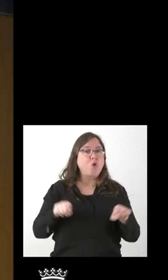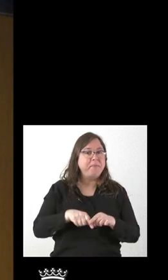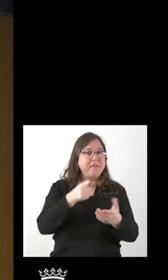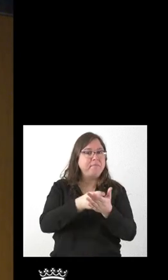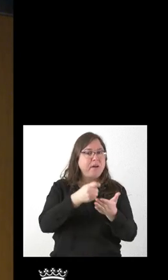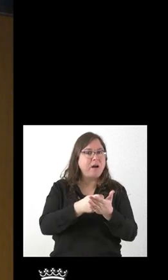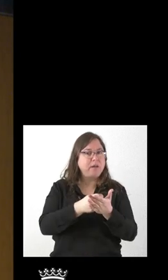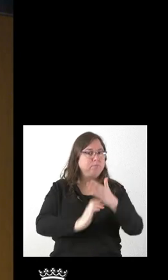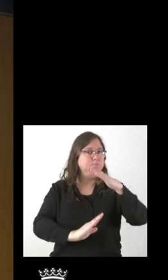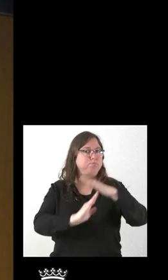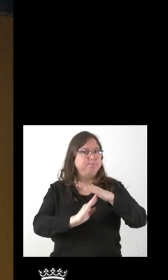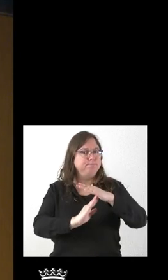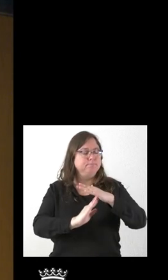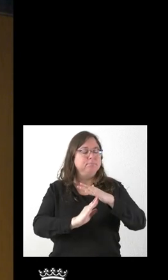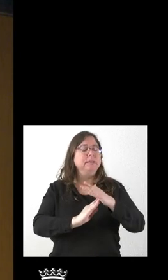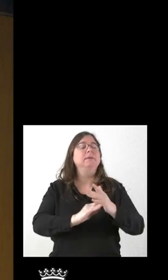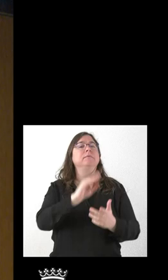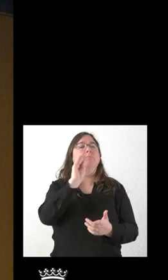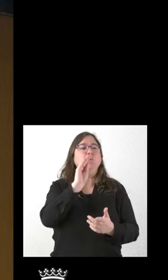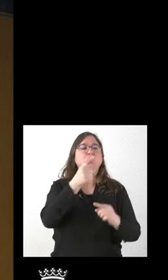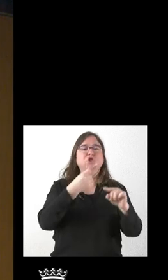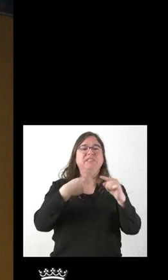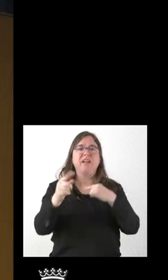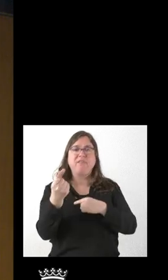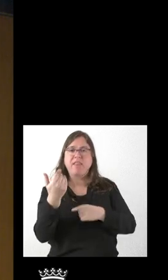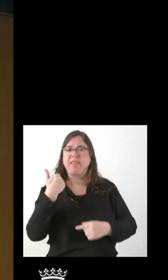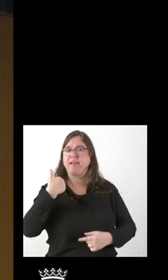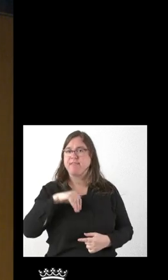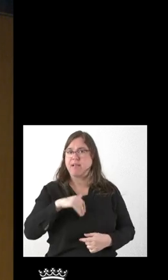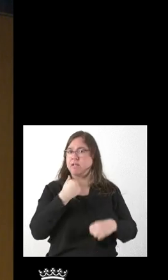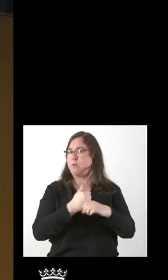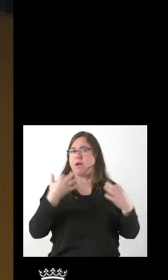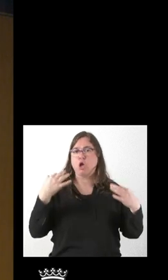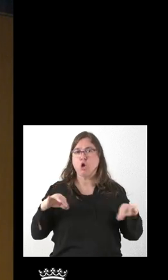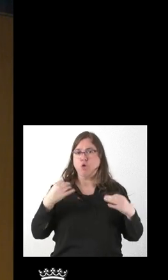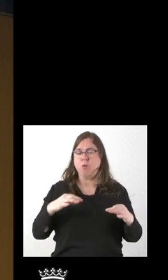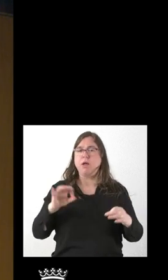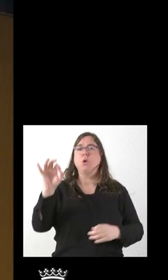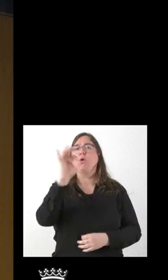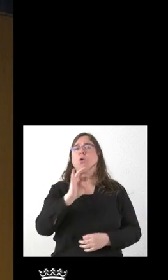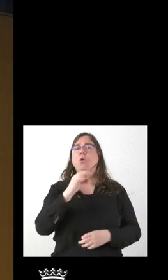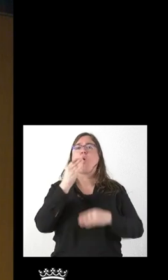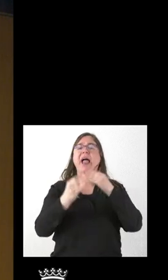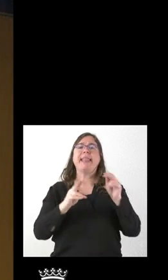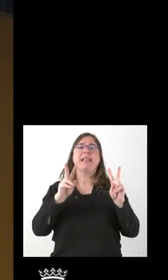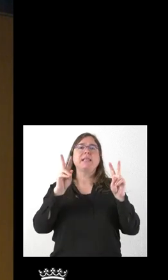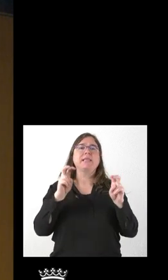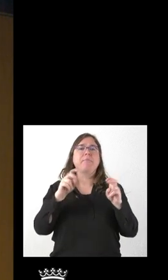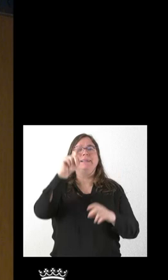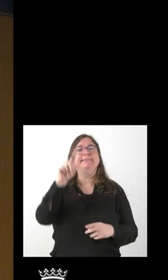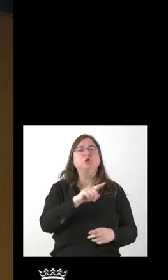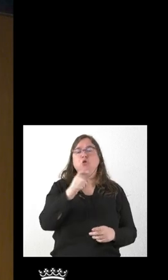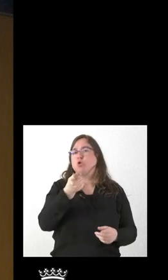No sé si ya ha habido una transferencia y están trabajando de manera normal, si están desenvolviendo asuntos o no.